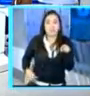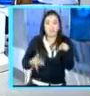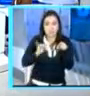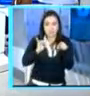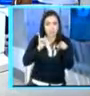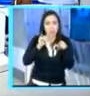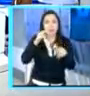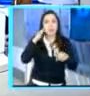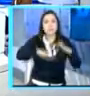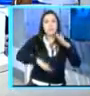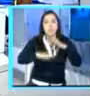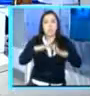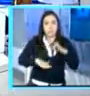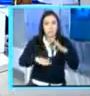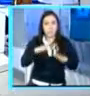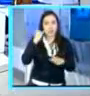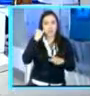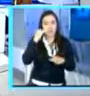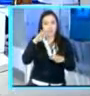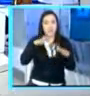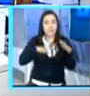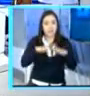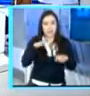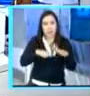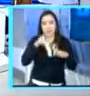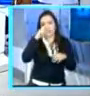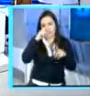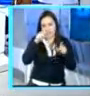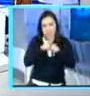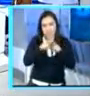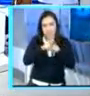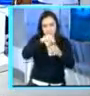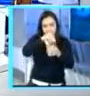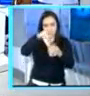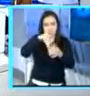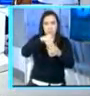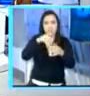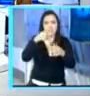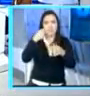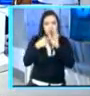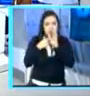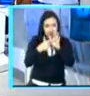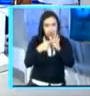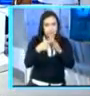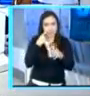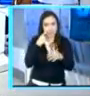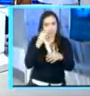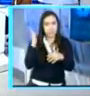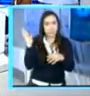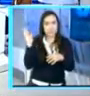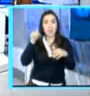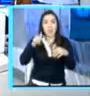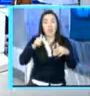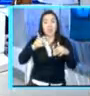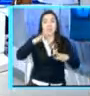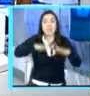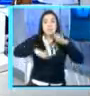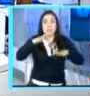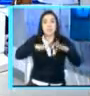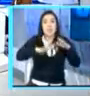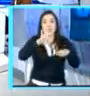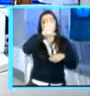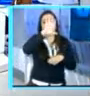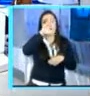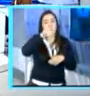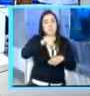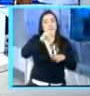Puerto Barrios y Zaval y también en Morales y Zaval. Así es, en cuestión, usted lo puede ver ahí en su pantalla, en Puerto Barrios y Zaval hay 12,577